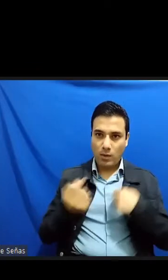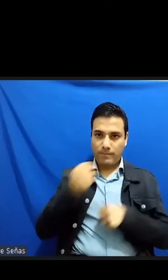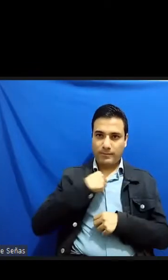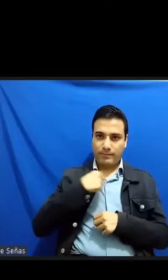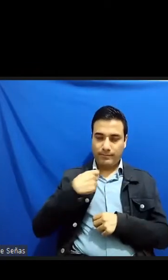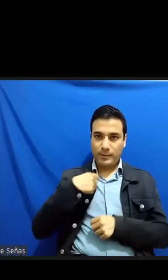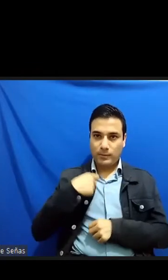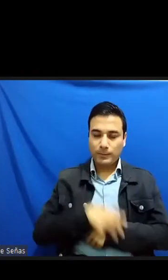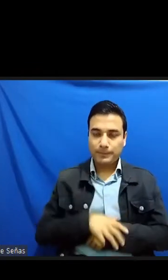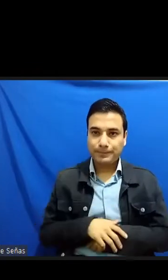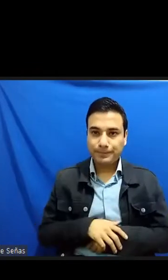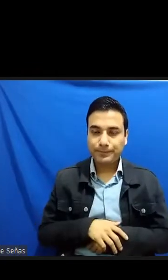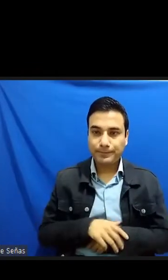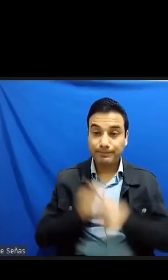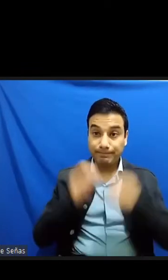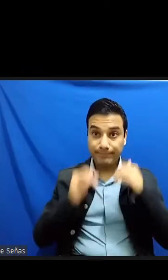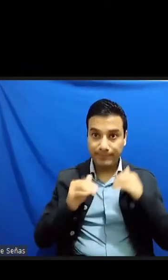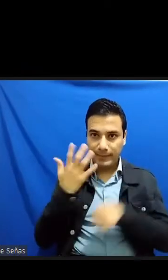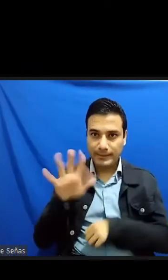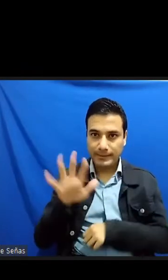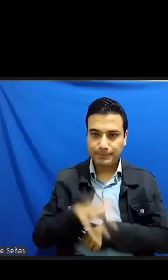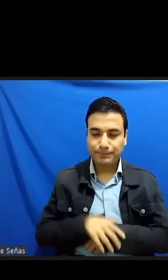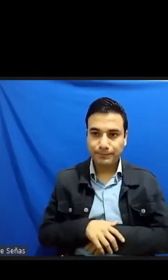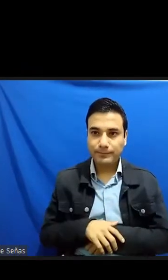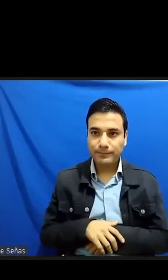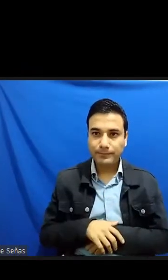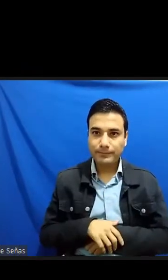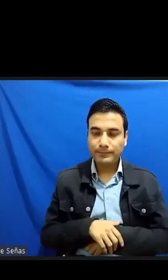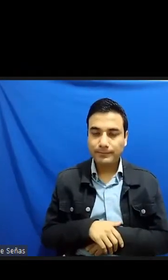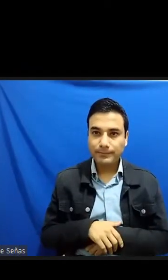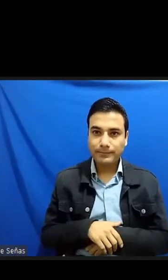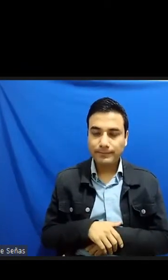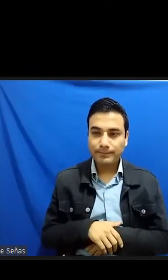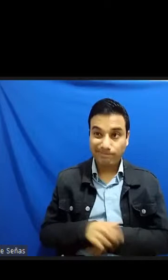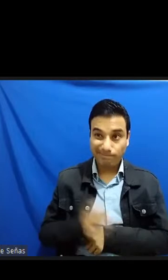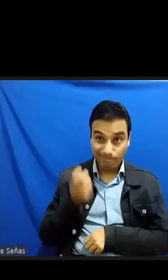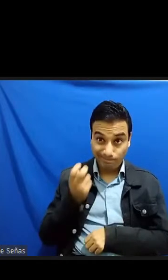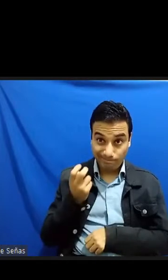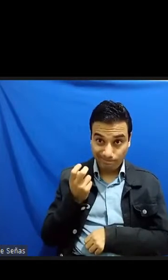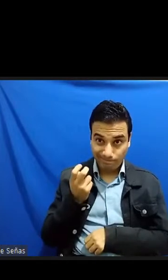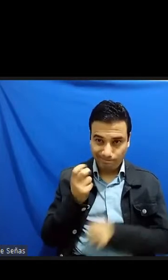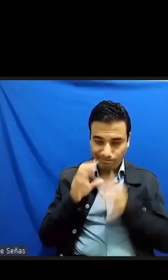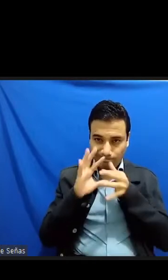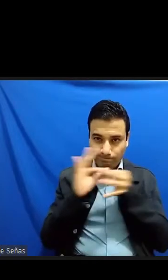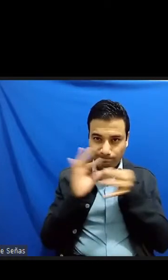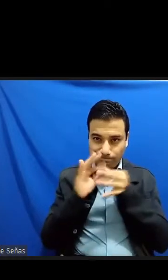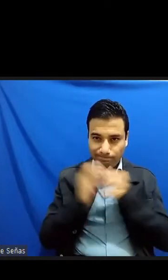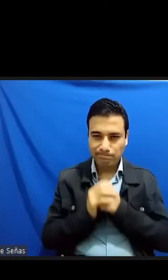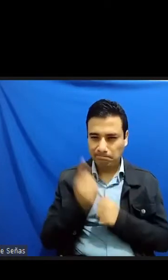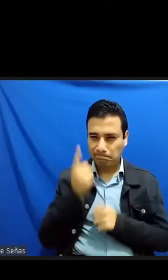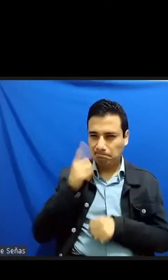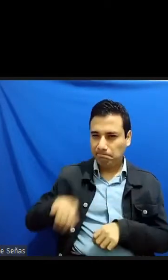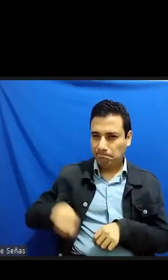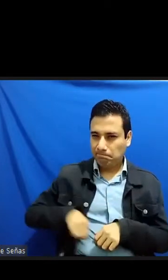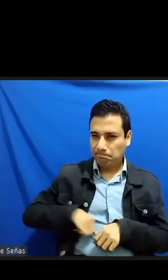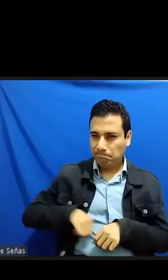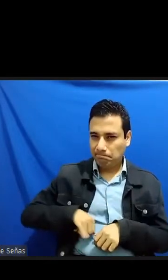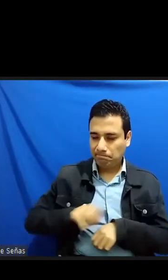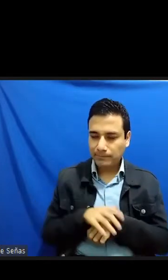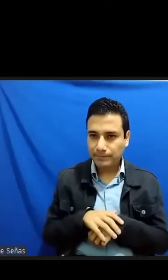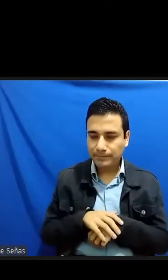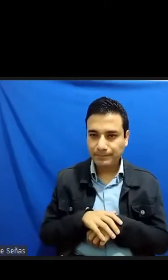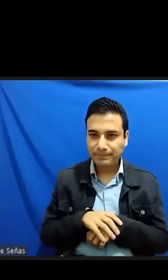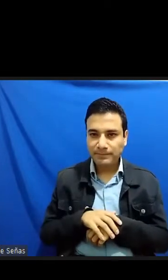10 tomando en cuenta este aspecto se me hace interesante la distinción radical